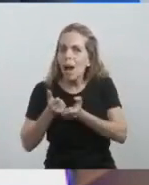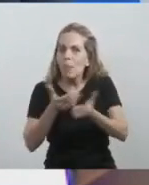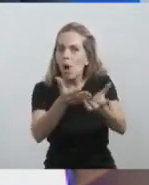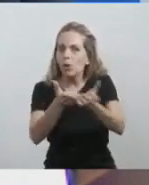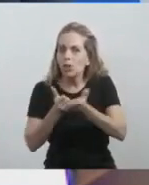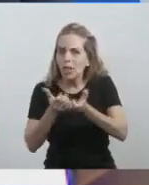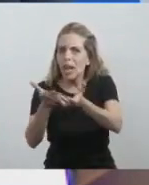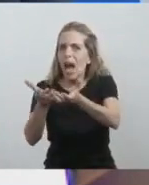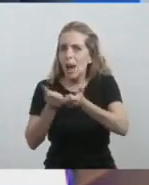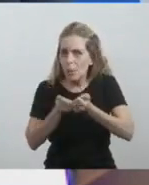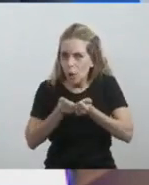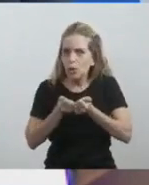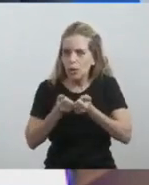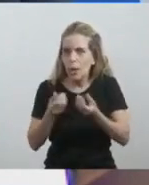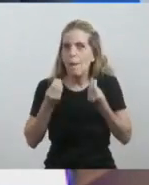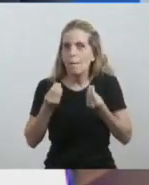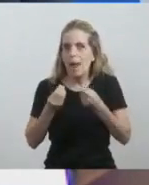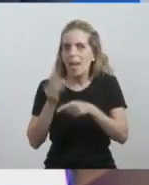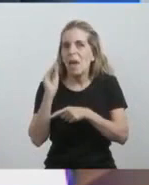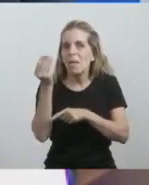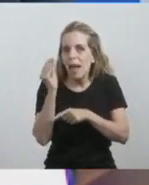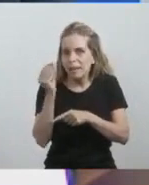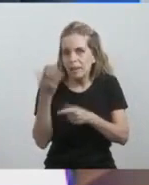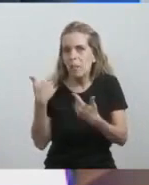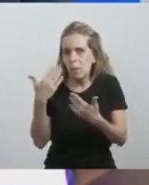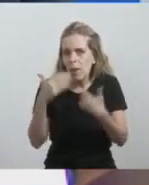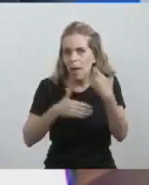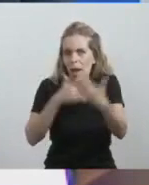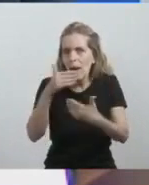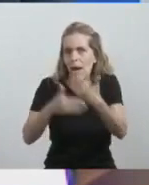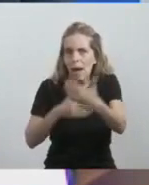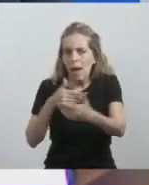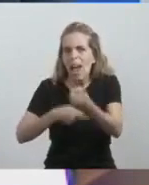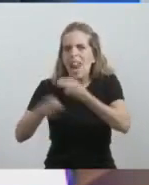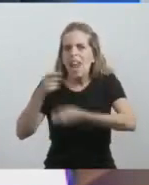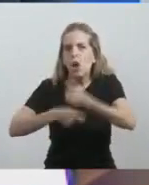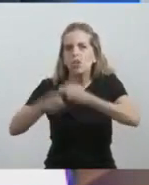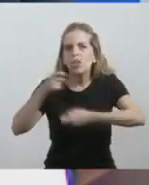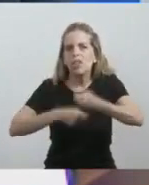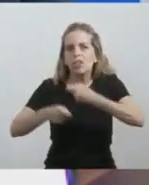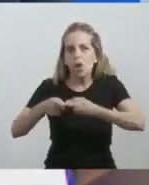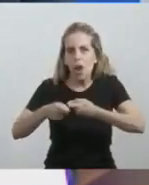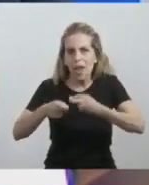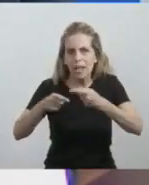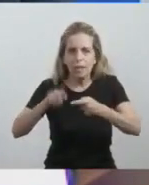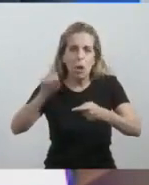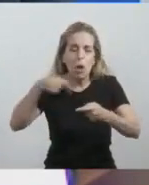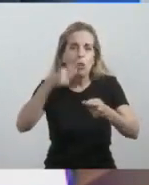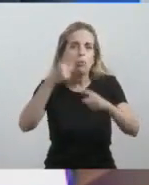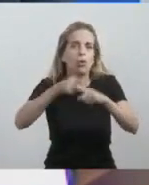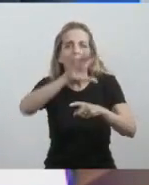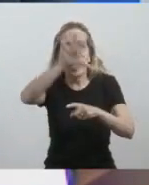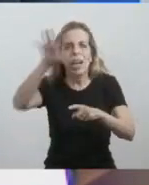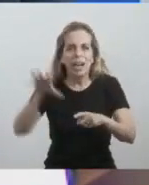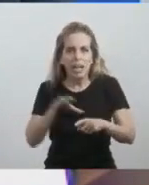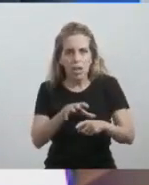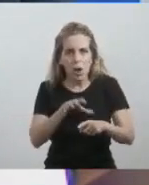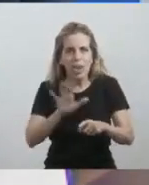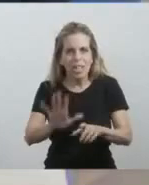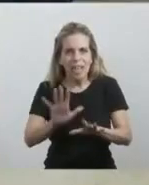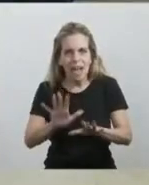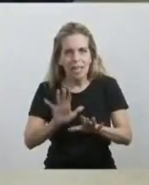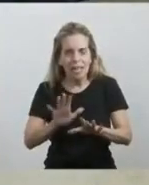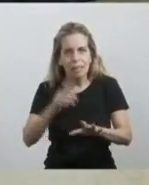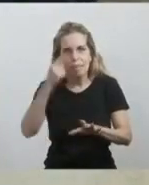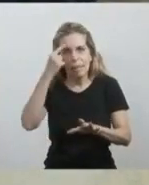bloque para seguir ampliando a la red de negociaciones comerciales extrarregionales, de manera a